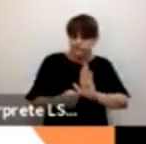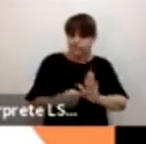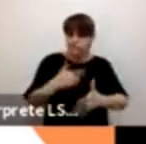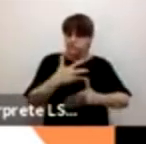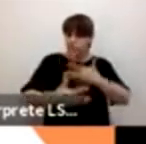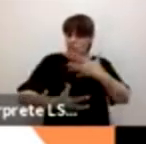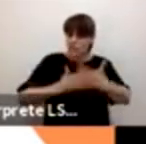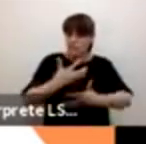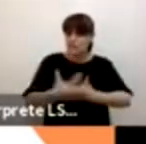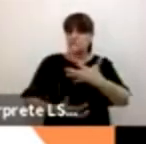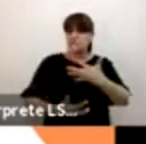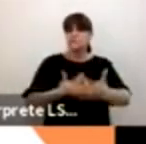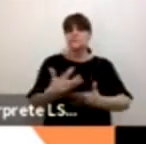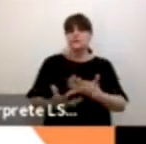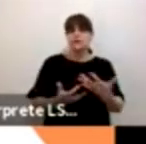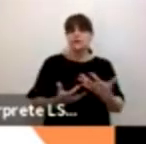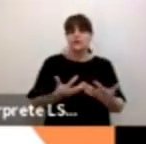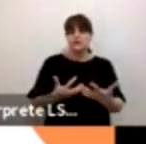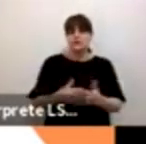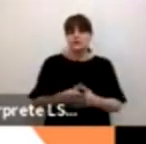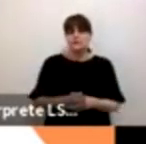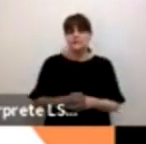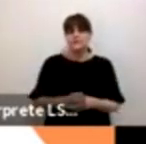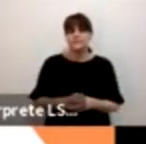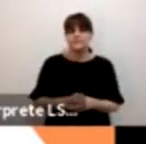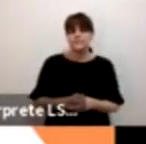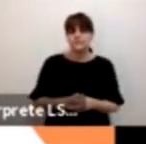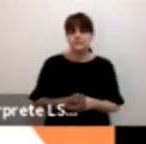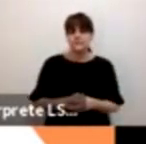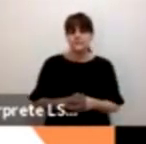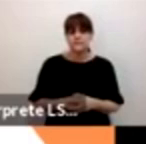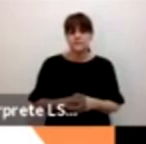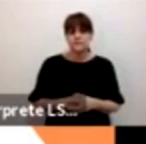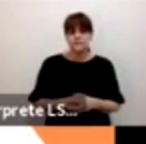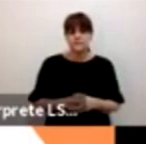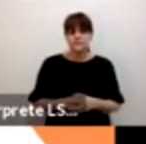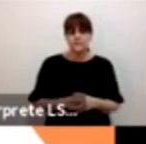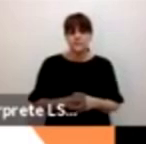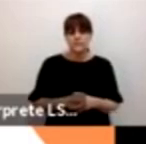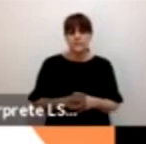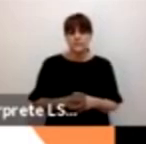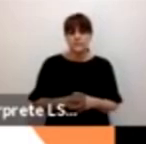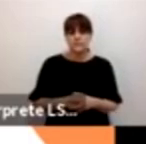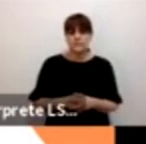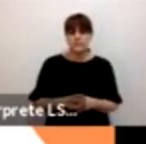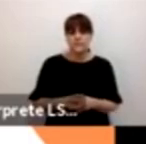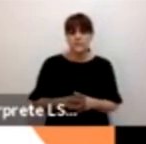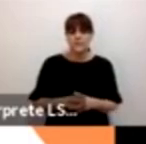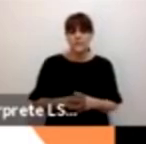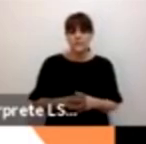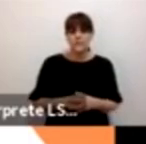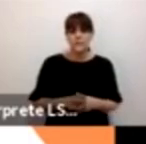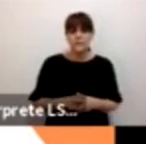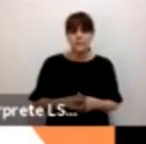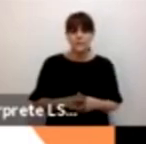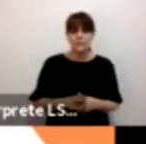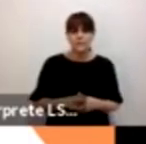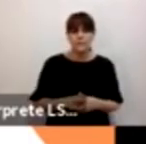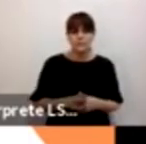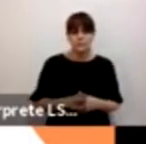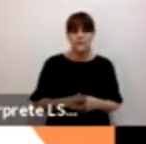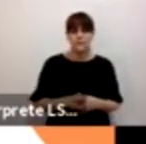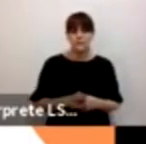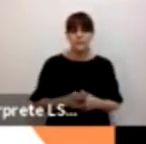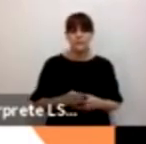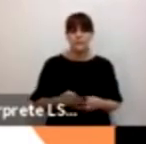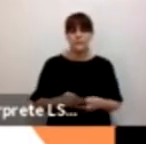empezar a trastocar ya los elementos que nutren la violencia estructural. Porque reconocemos que dentro de la reproducción y